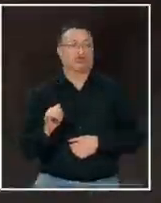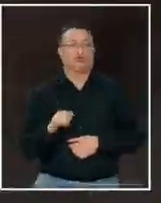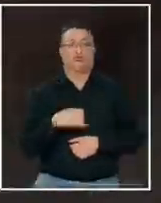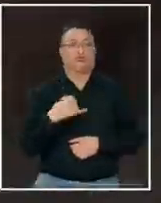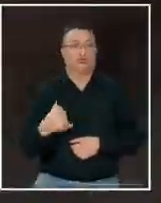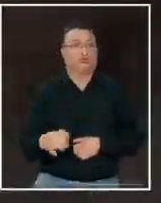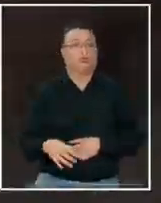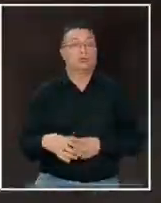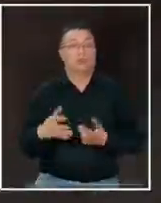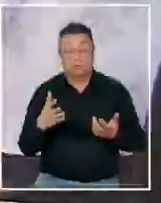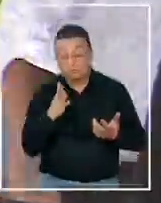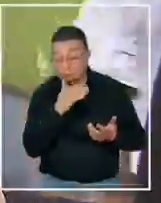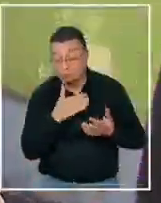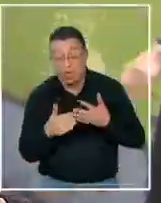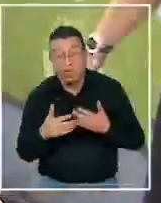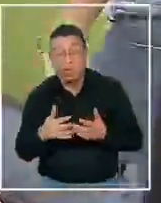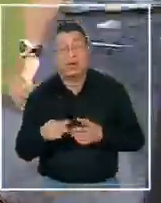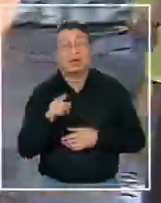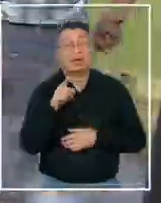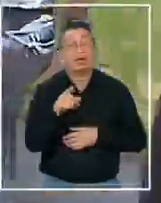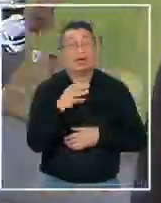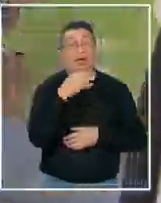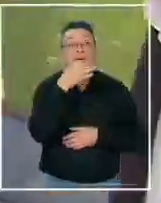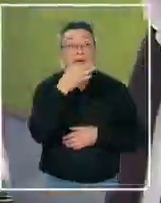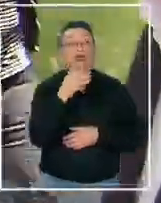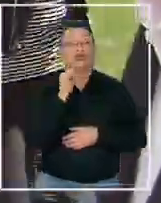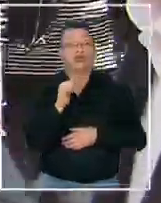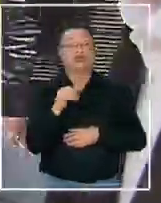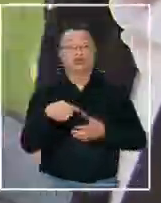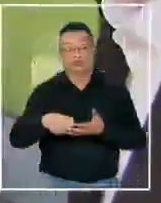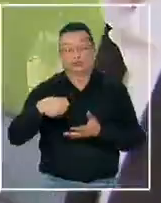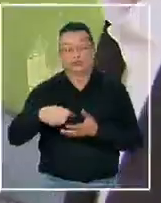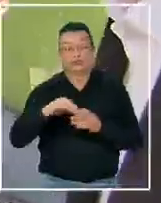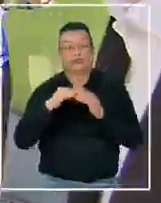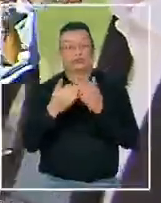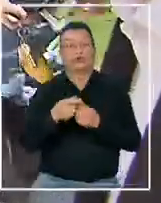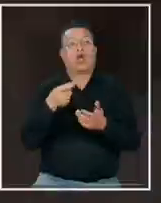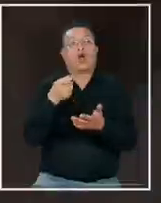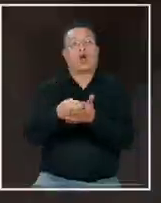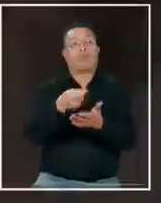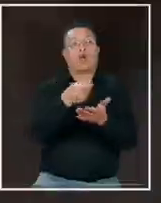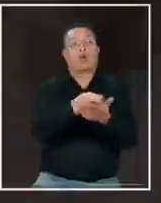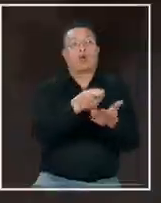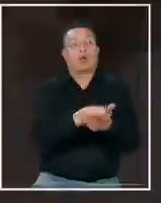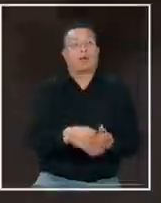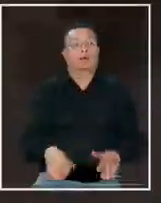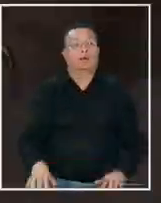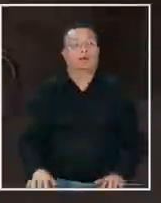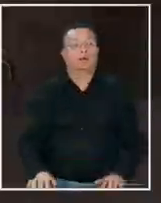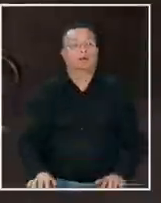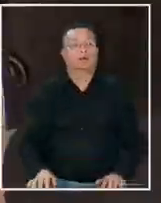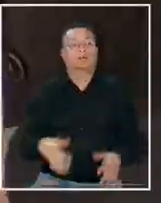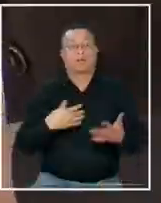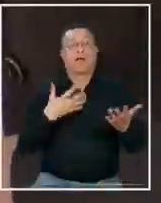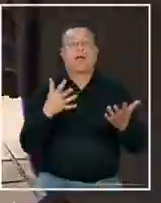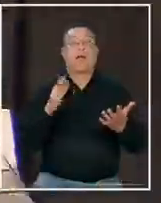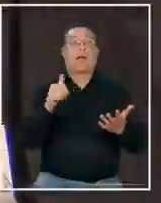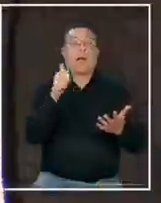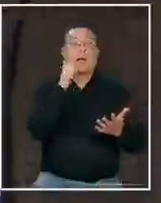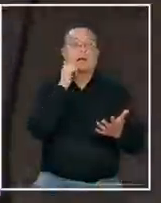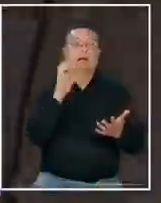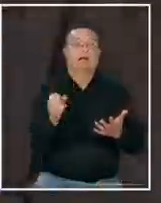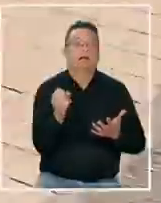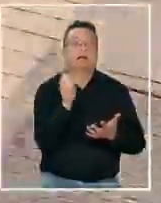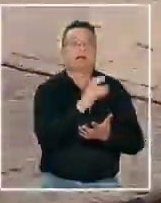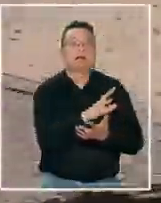no, la encuentro pero ella aseguraba tener su bolsita de tela para las compras ah la copé ayer la